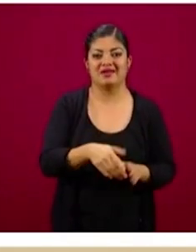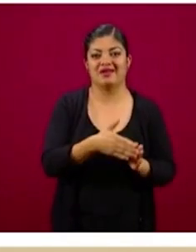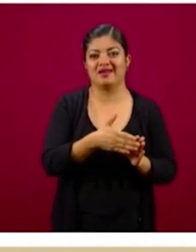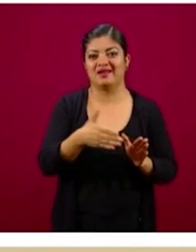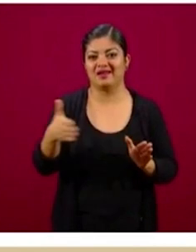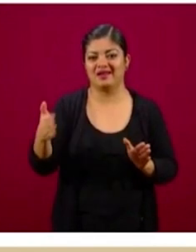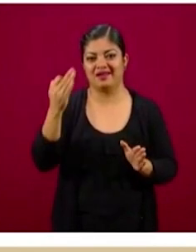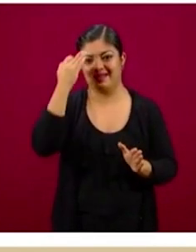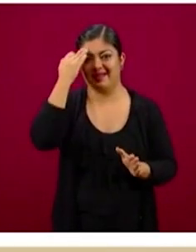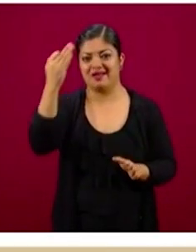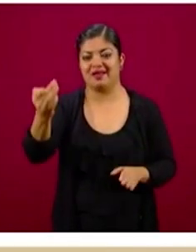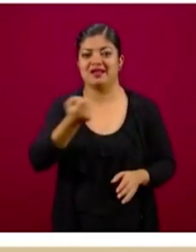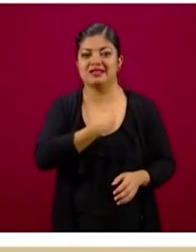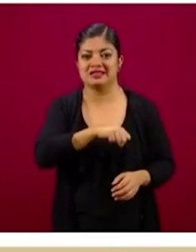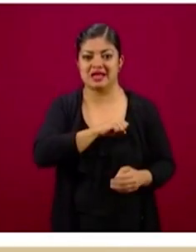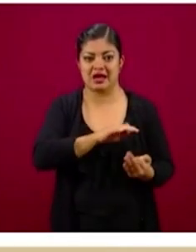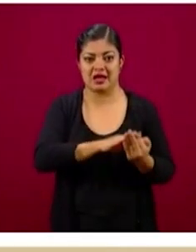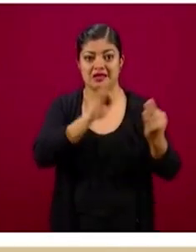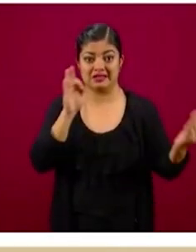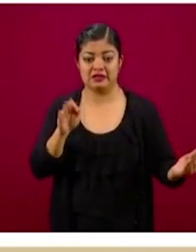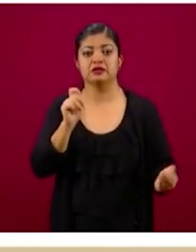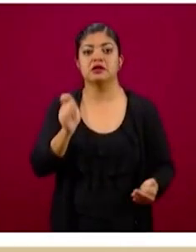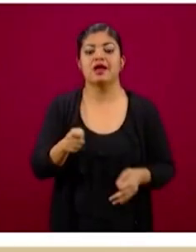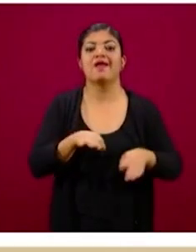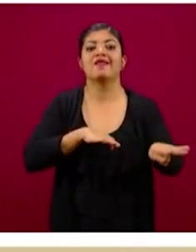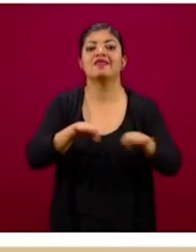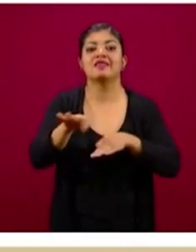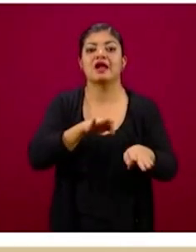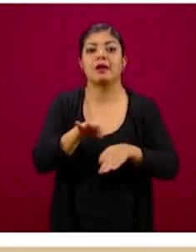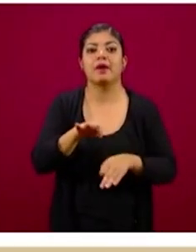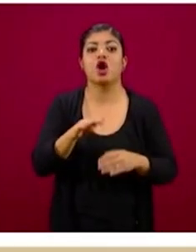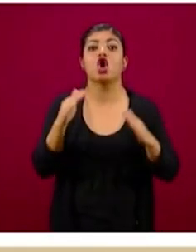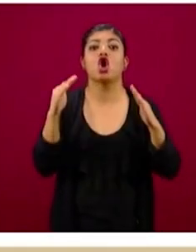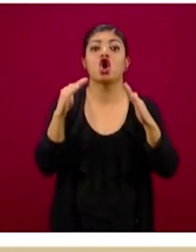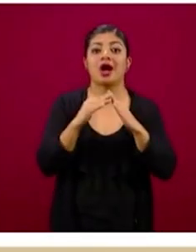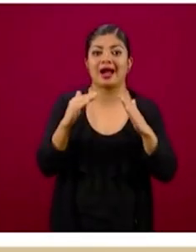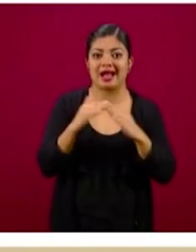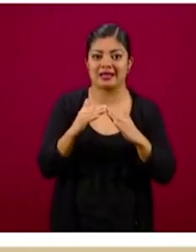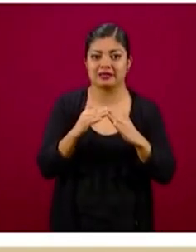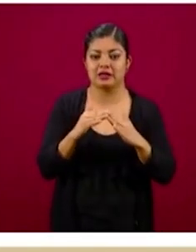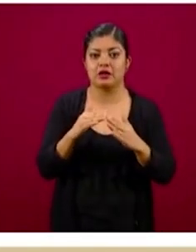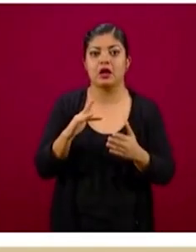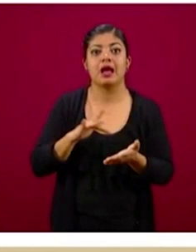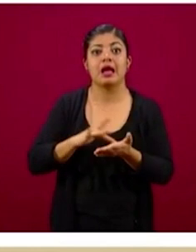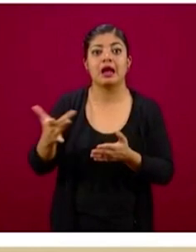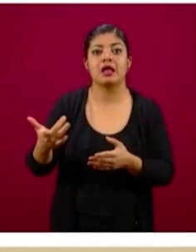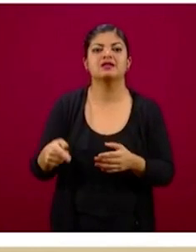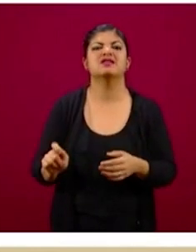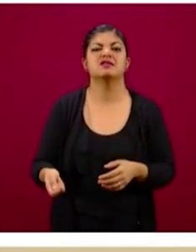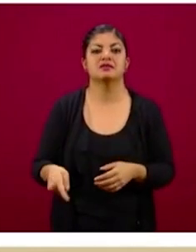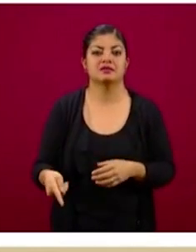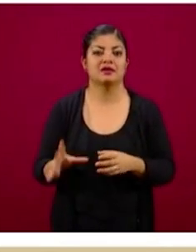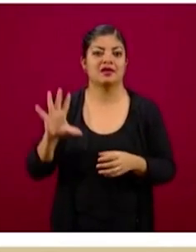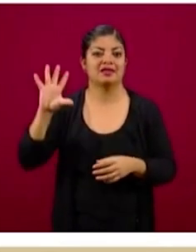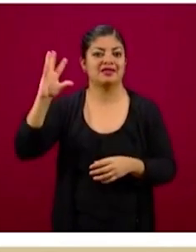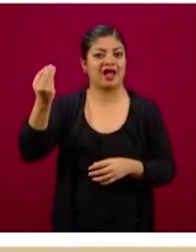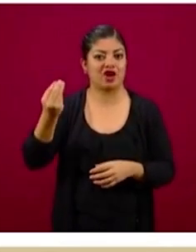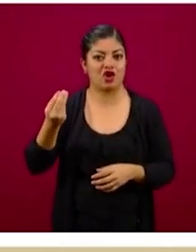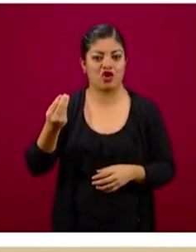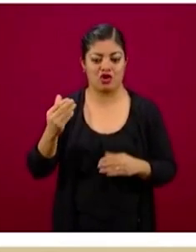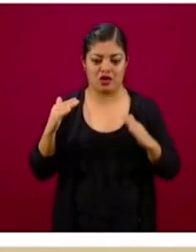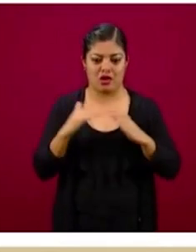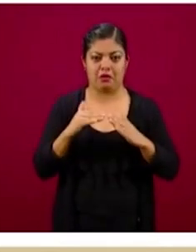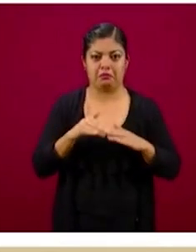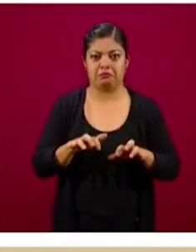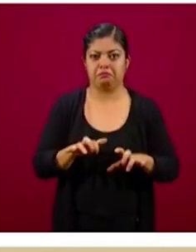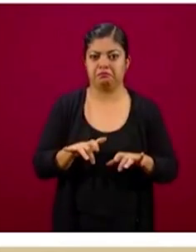Nacional de Sana Distancia, es el trabajo en casa, el trabajo que se puede hacer gracias a la tecnología desde el hogar.